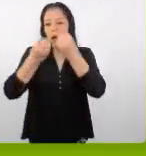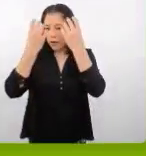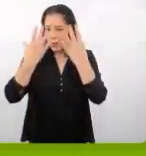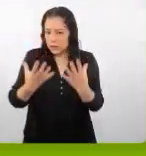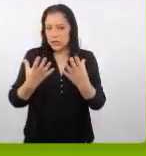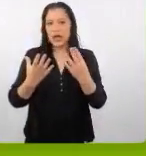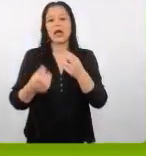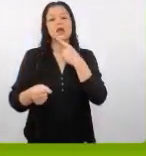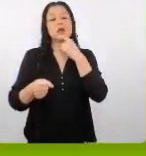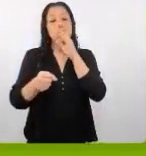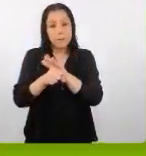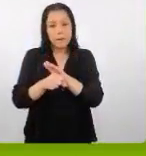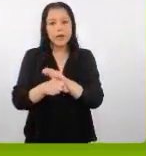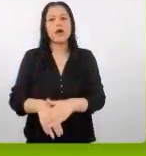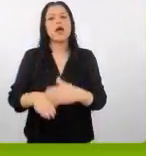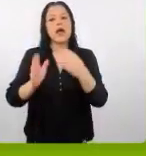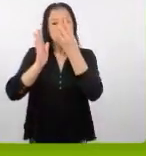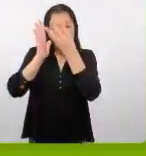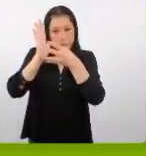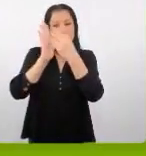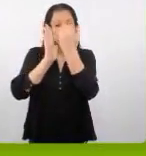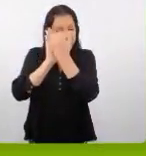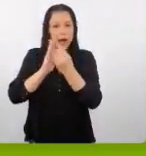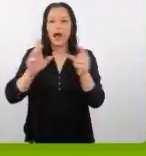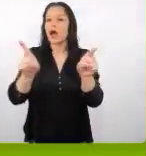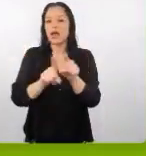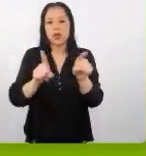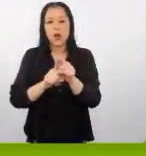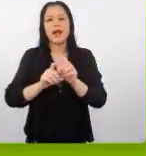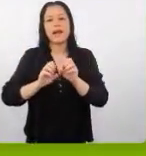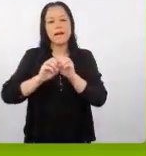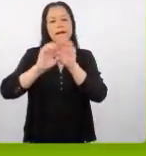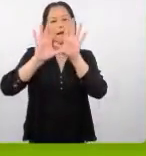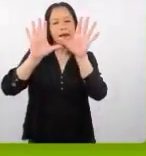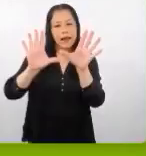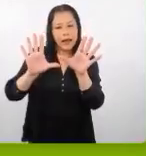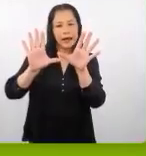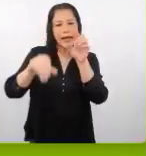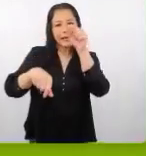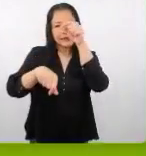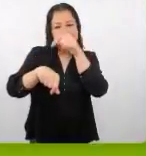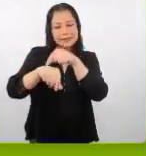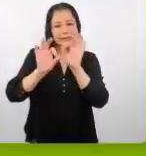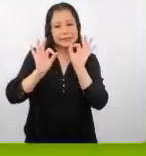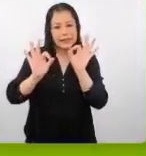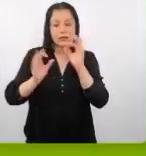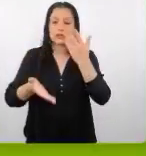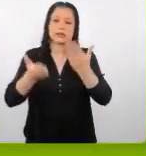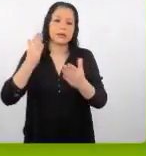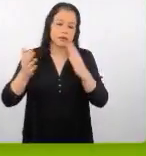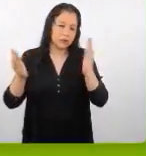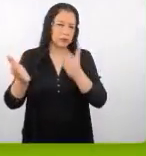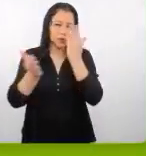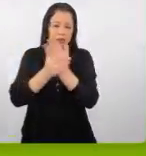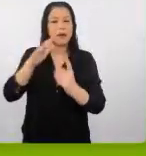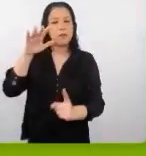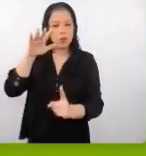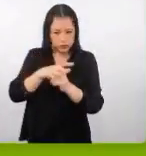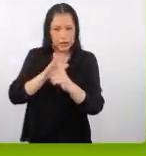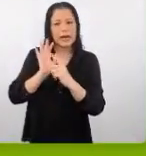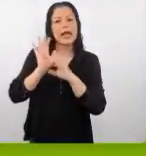de una manera muy orientada muy clara si es que hay alguna eventualidad mostrarla